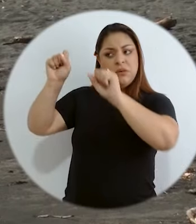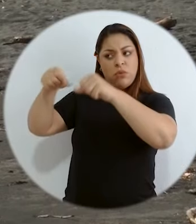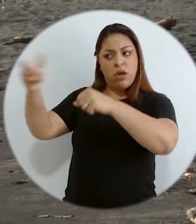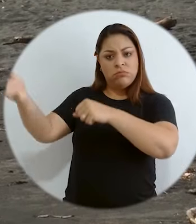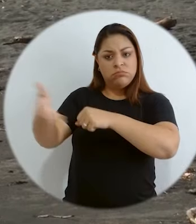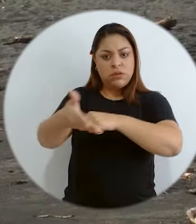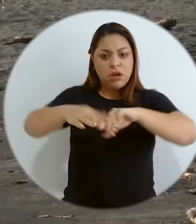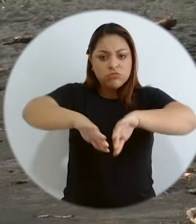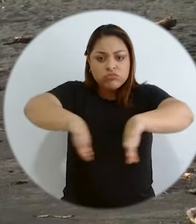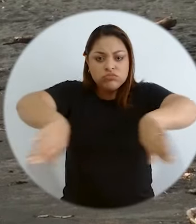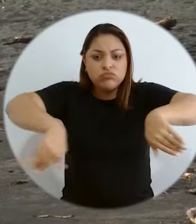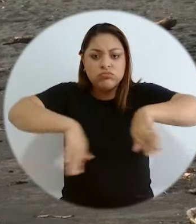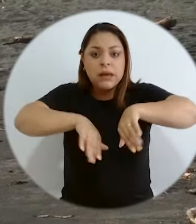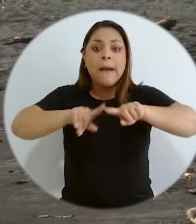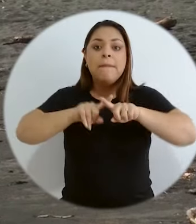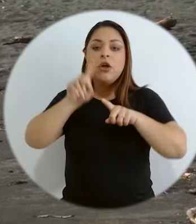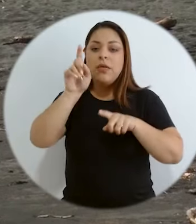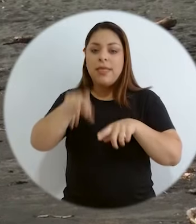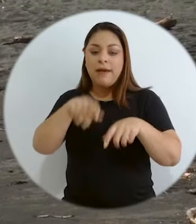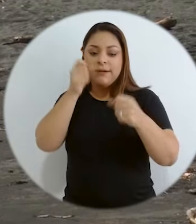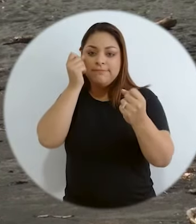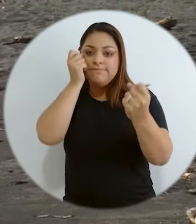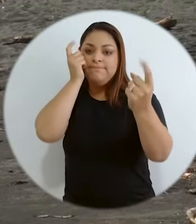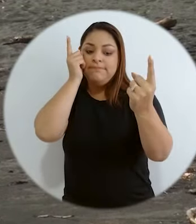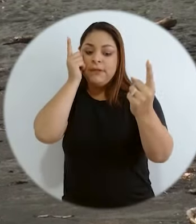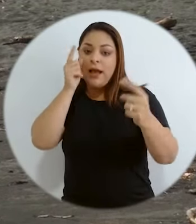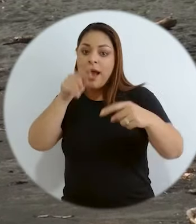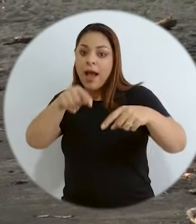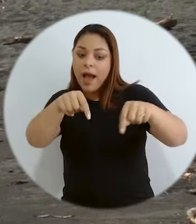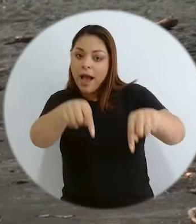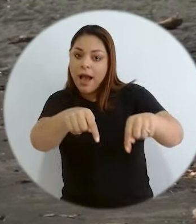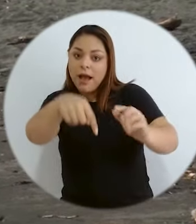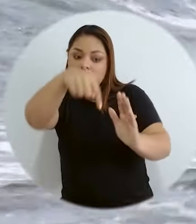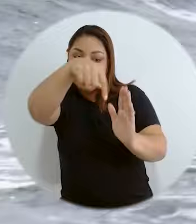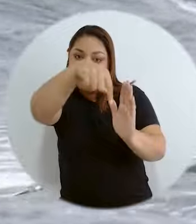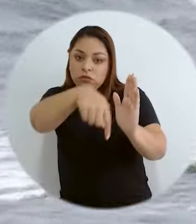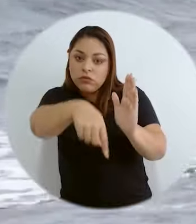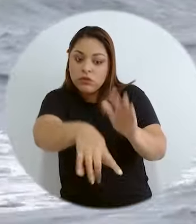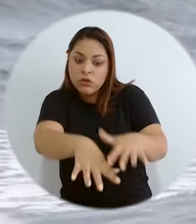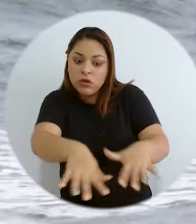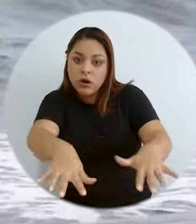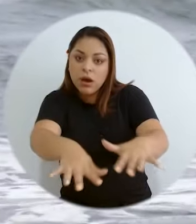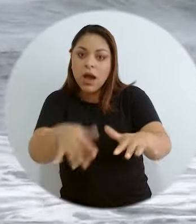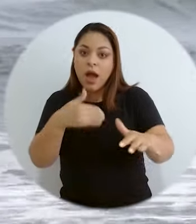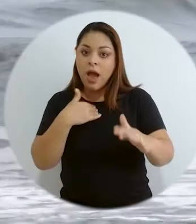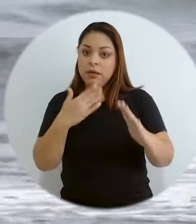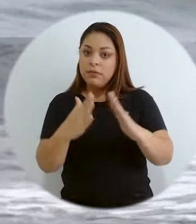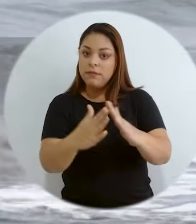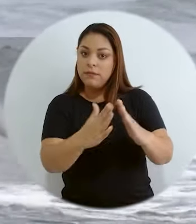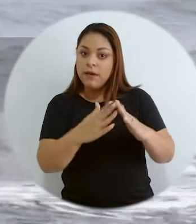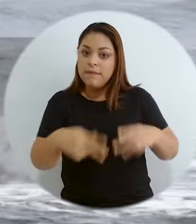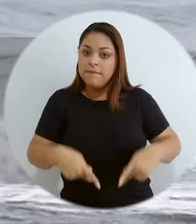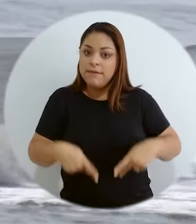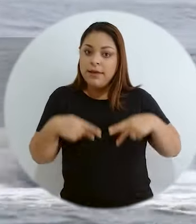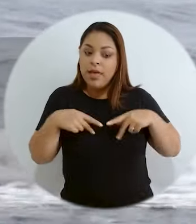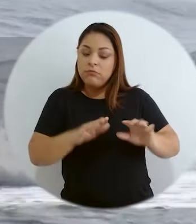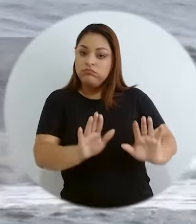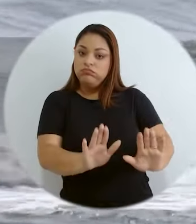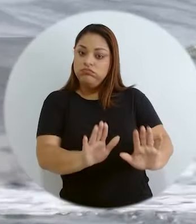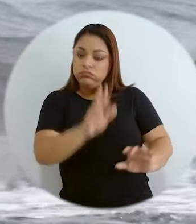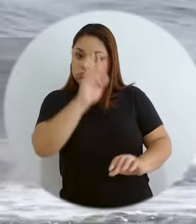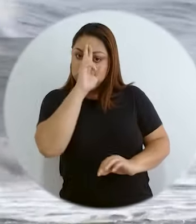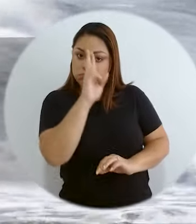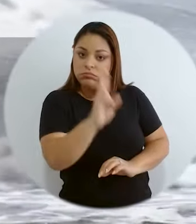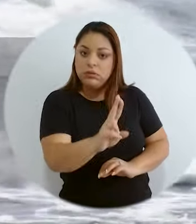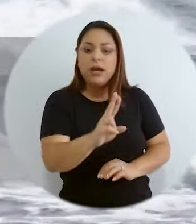empáticos con todo lo que está ahí en el fondo, y que sientan y que vivan todo eso. Entonces, cuesta mucho hacer la parte de